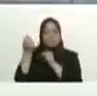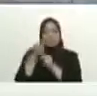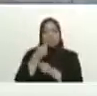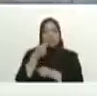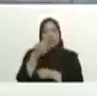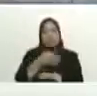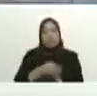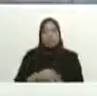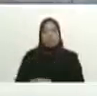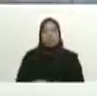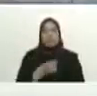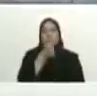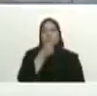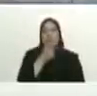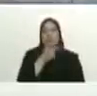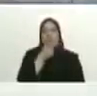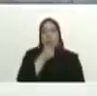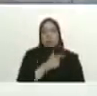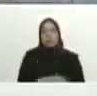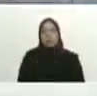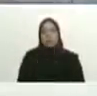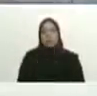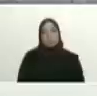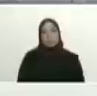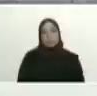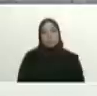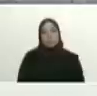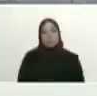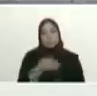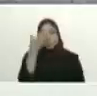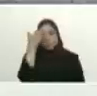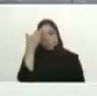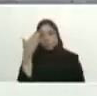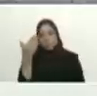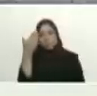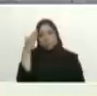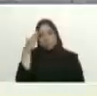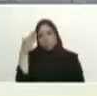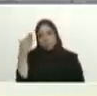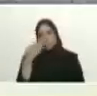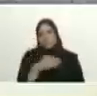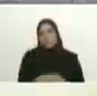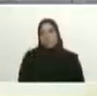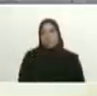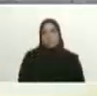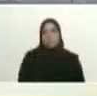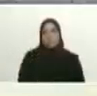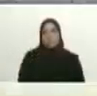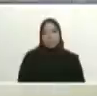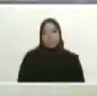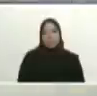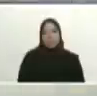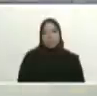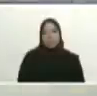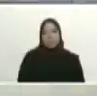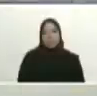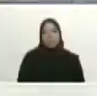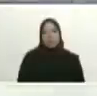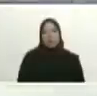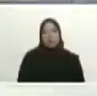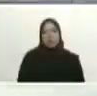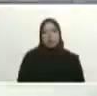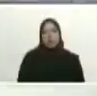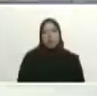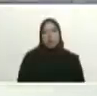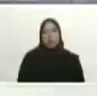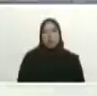que belleza pues bueno mi saludo como digo estamos pendientes de todo el equipo de